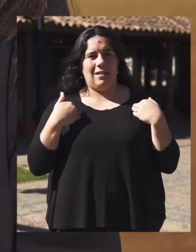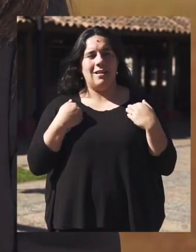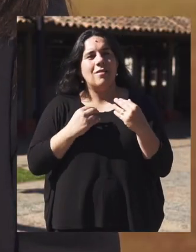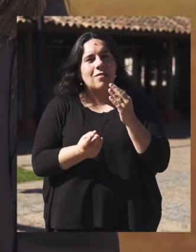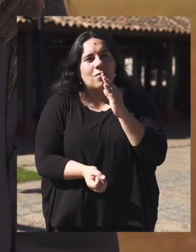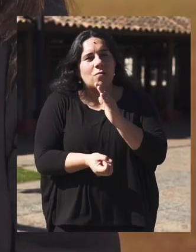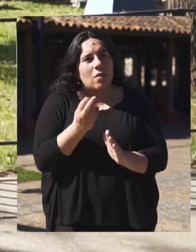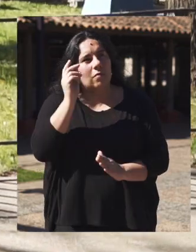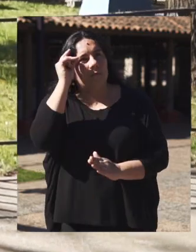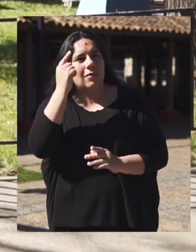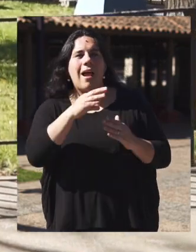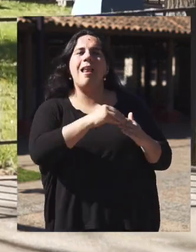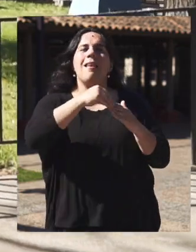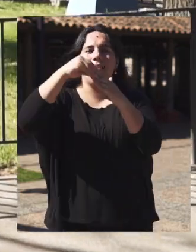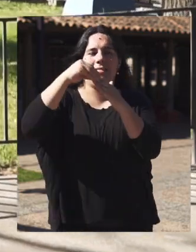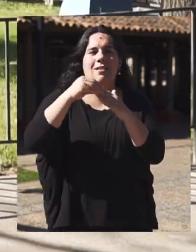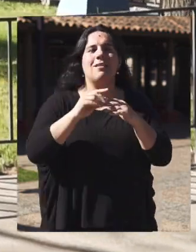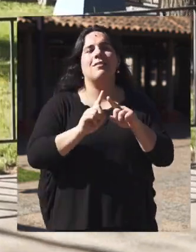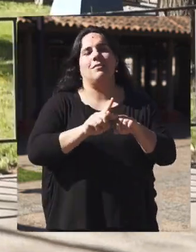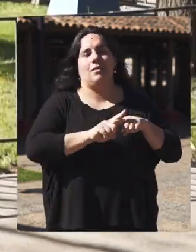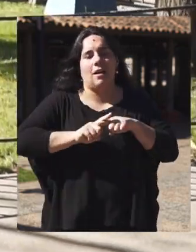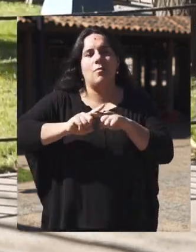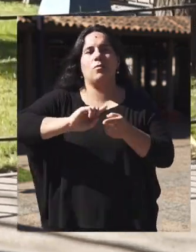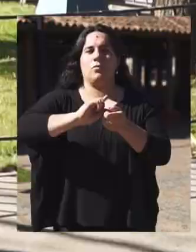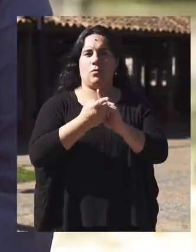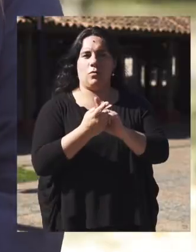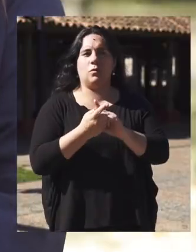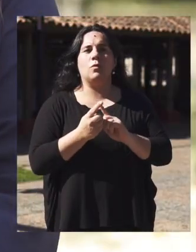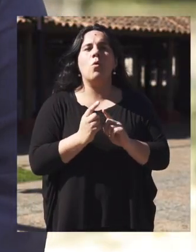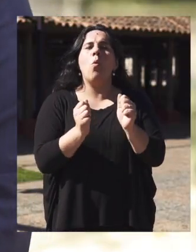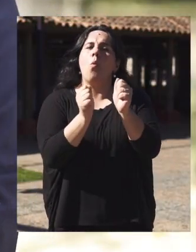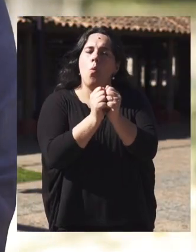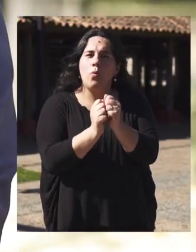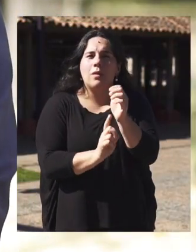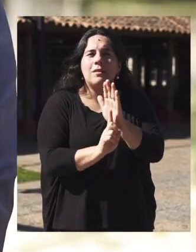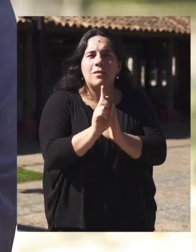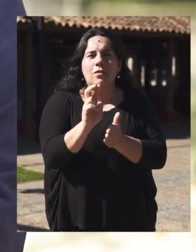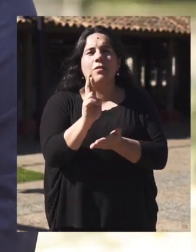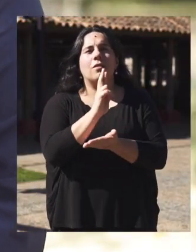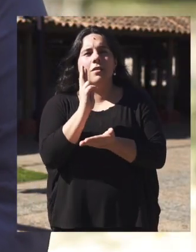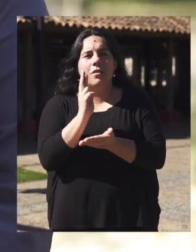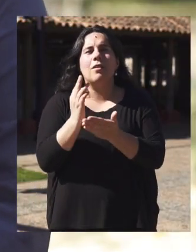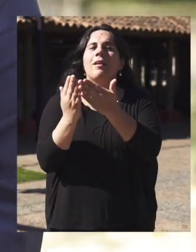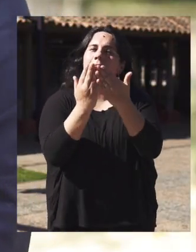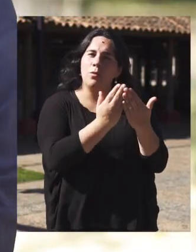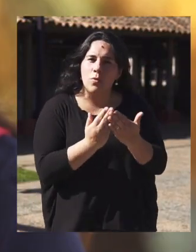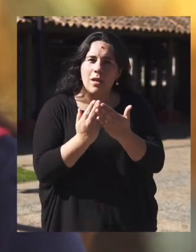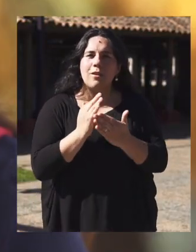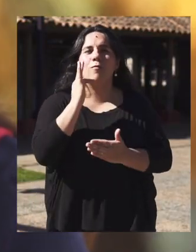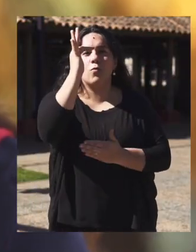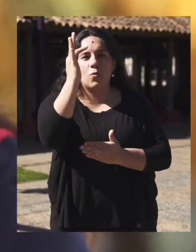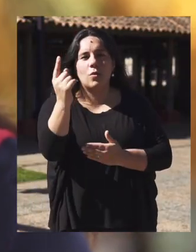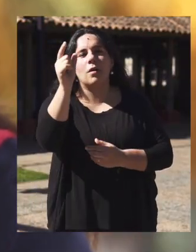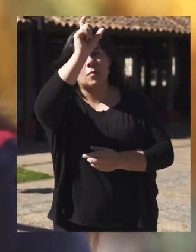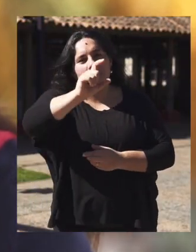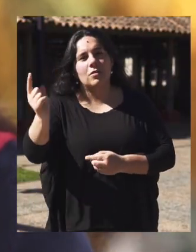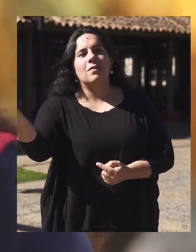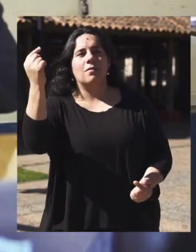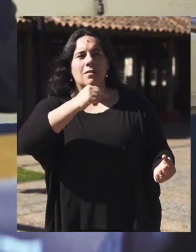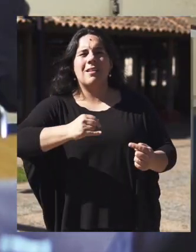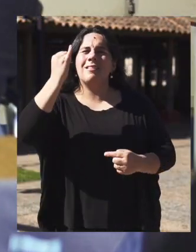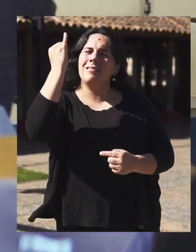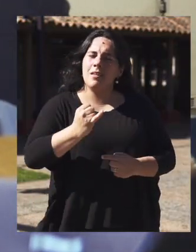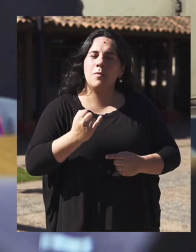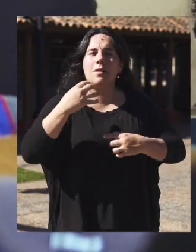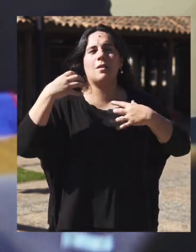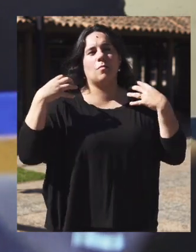pioneras en innovación social. Mi universidad sigue creciendo junto al desarrollo de la región, sus estudiantes y los que vendrán. Siempre es responsable y